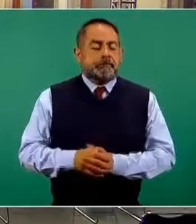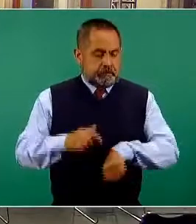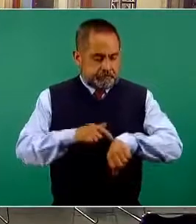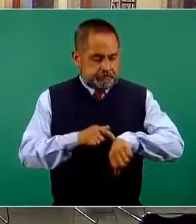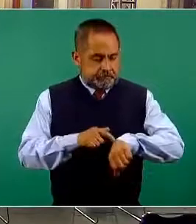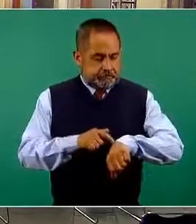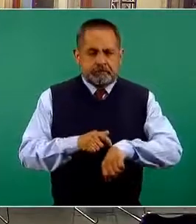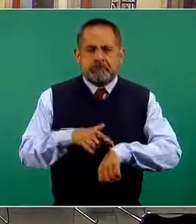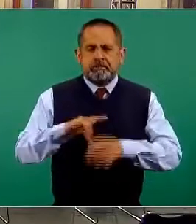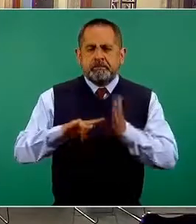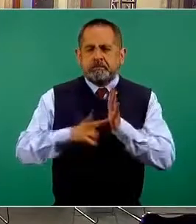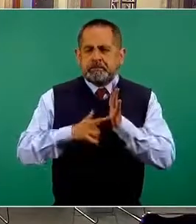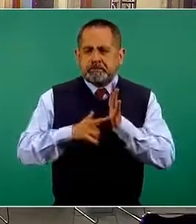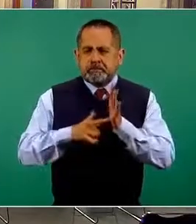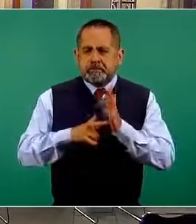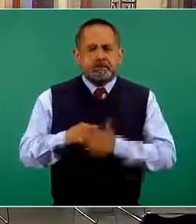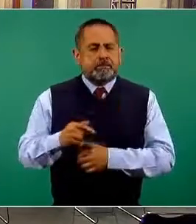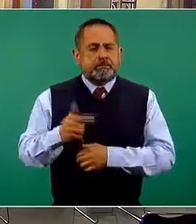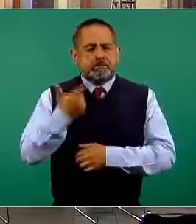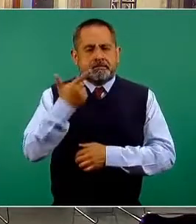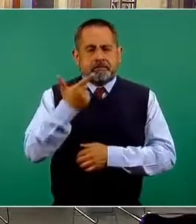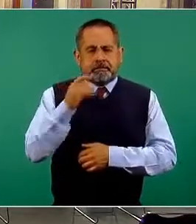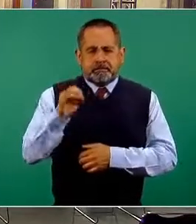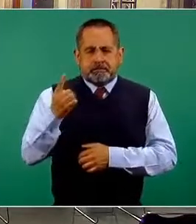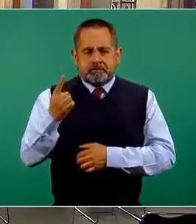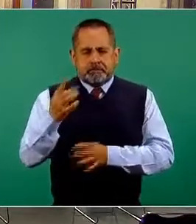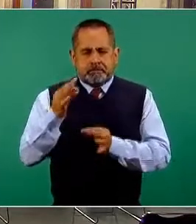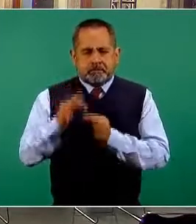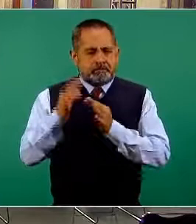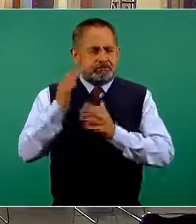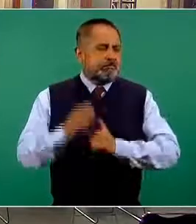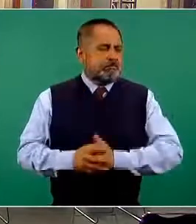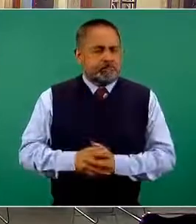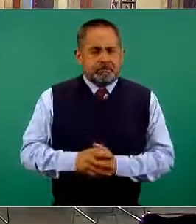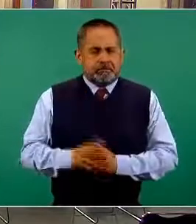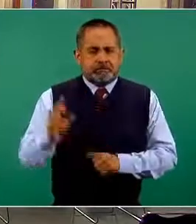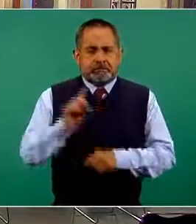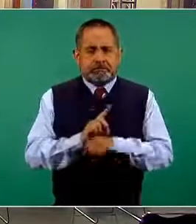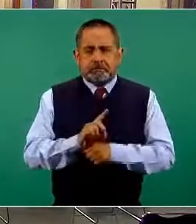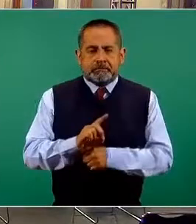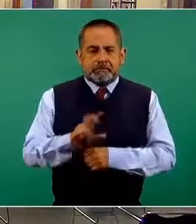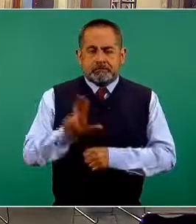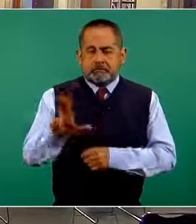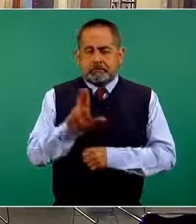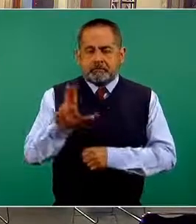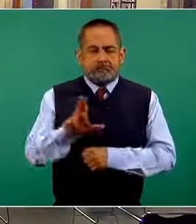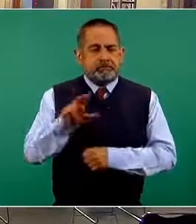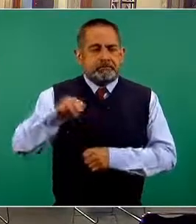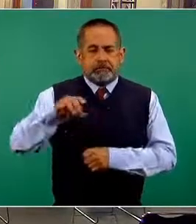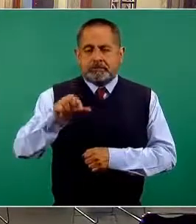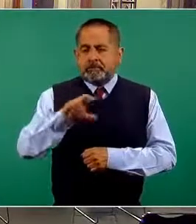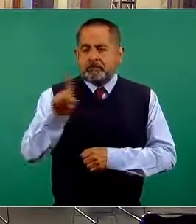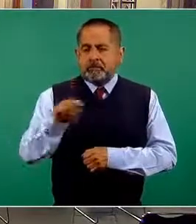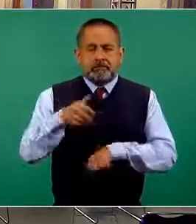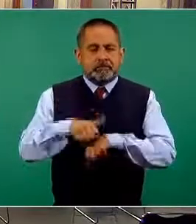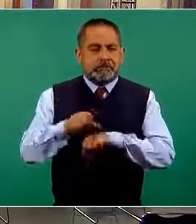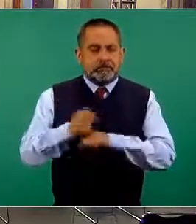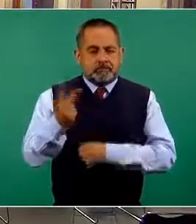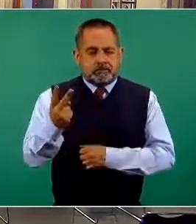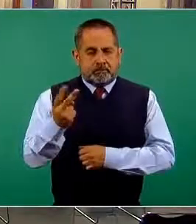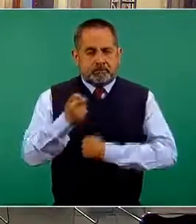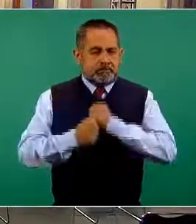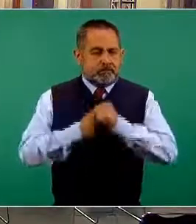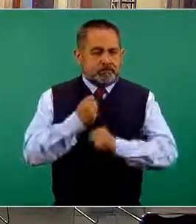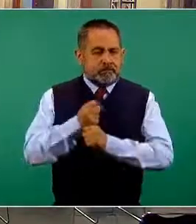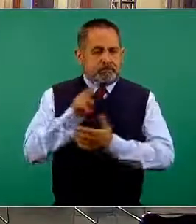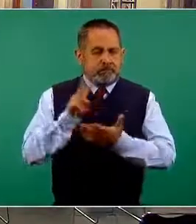19 horas con un minuto del martes 2 de marzo del 2021.